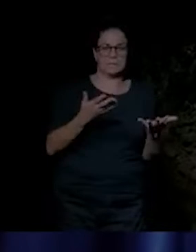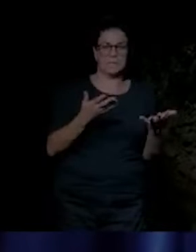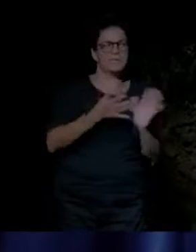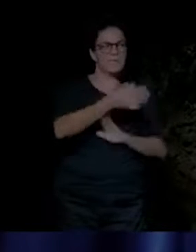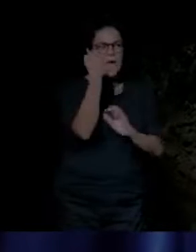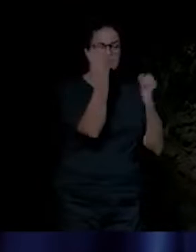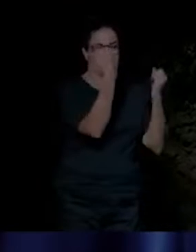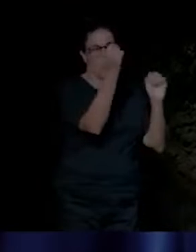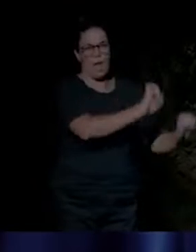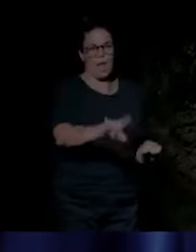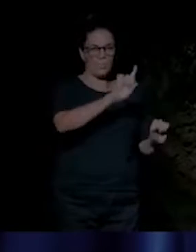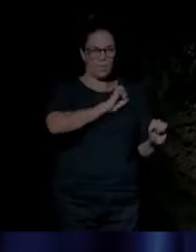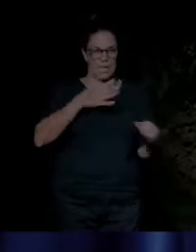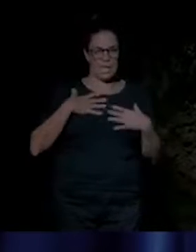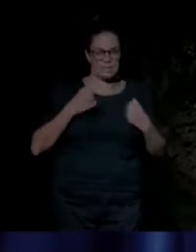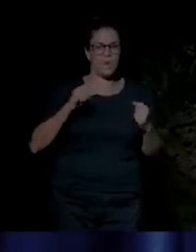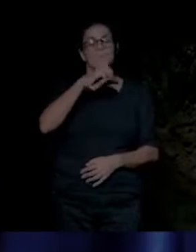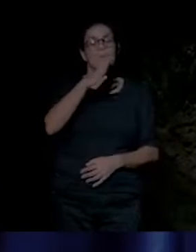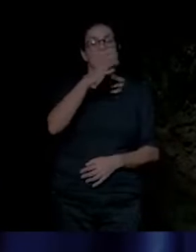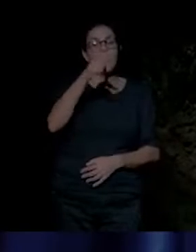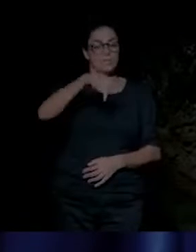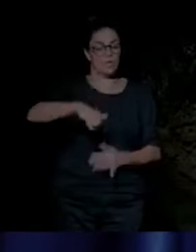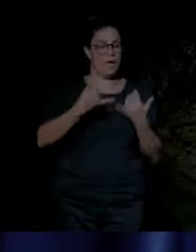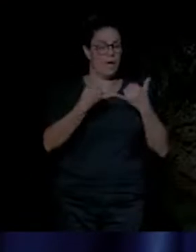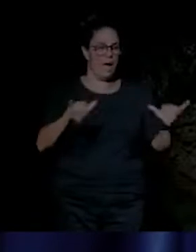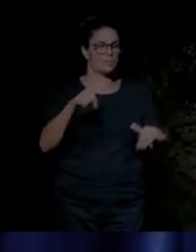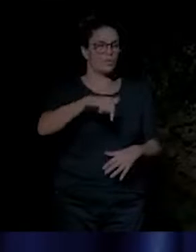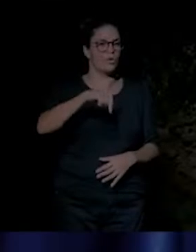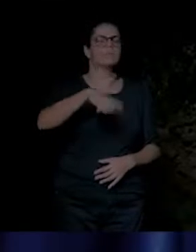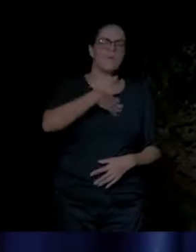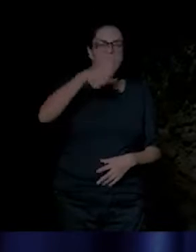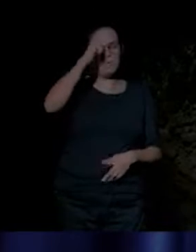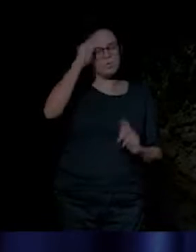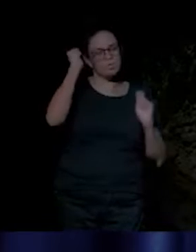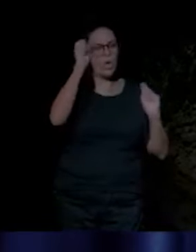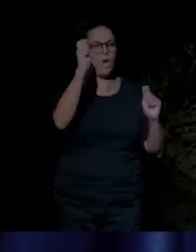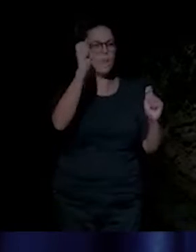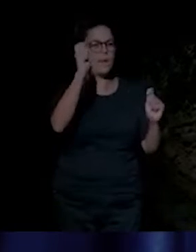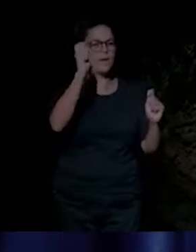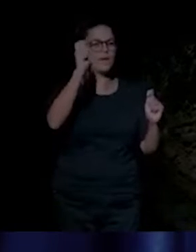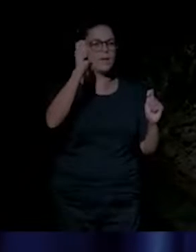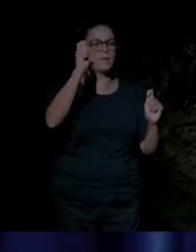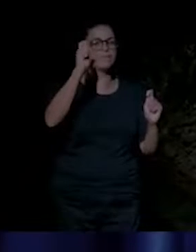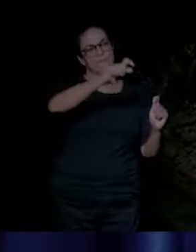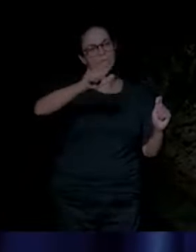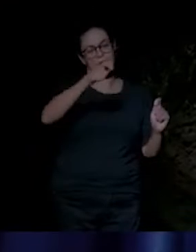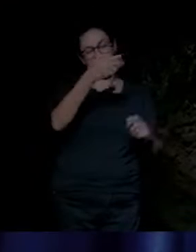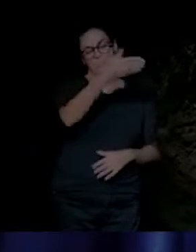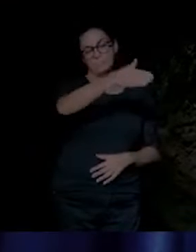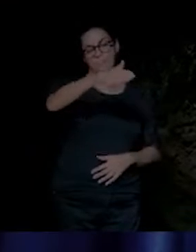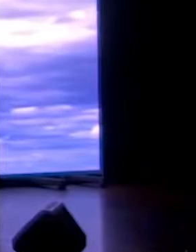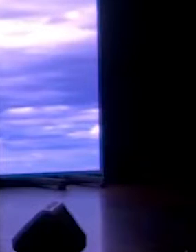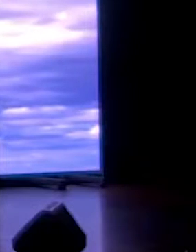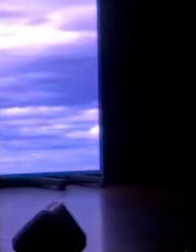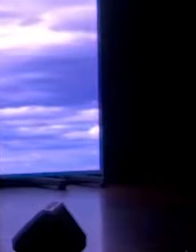salud, sino también nuestros empleos. Quisiéramos rendir también homenaje a quienes nos dejaron por causa de la COVID